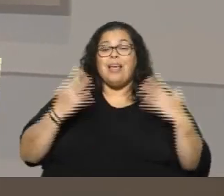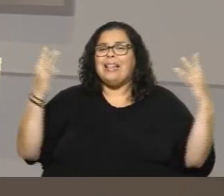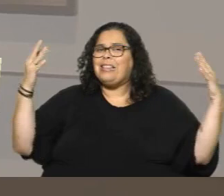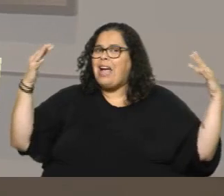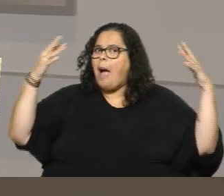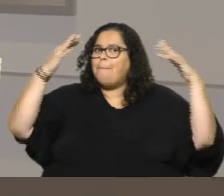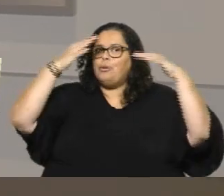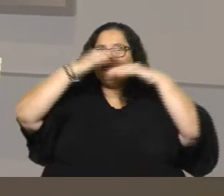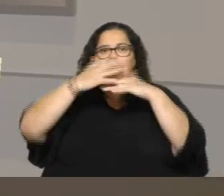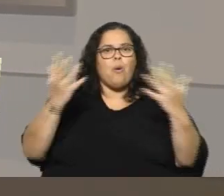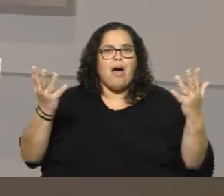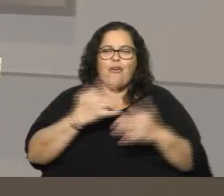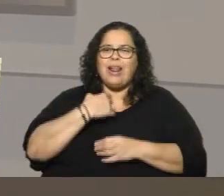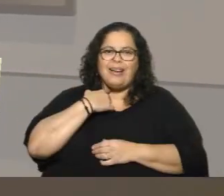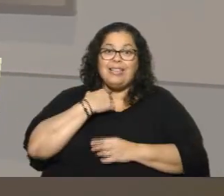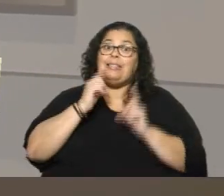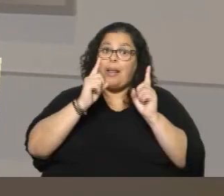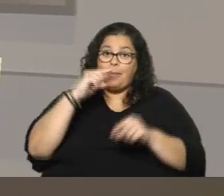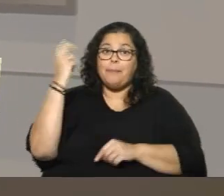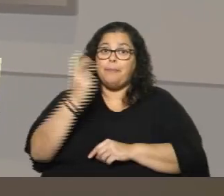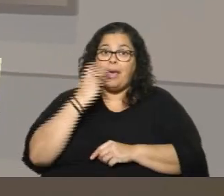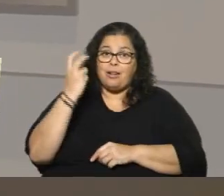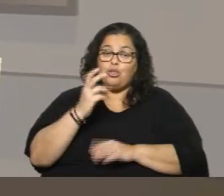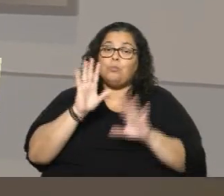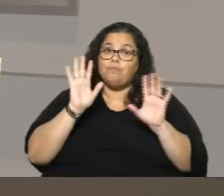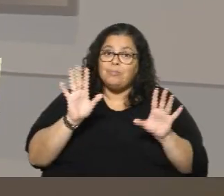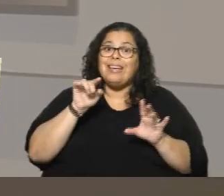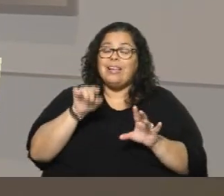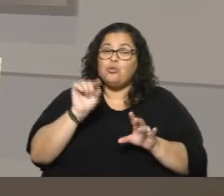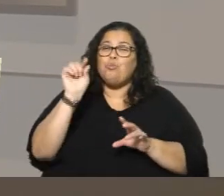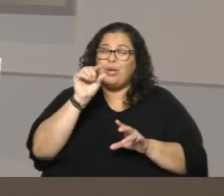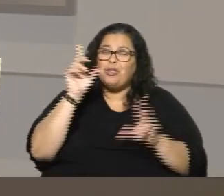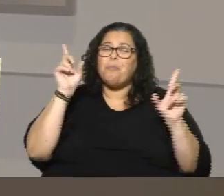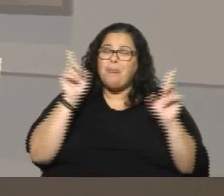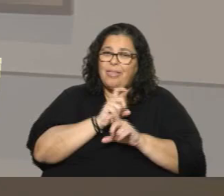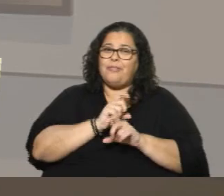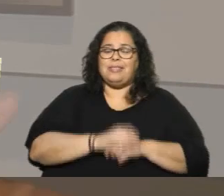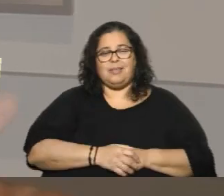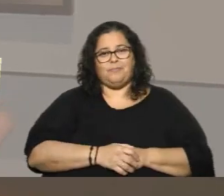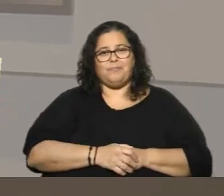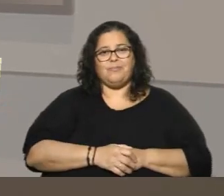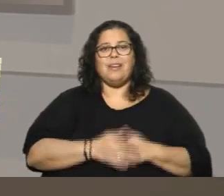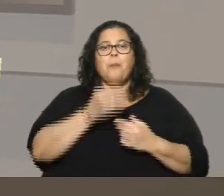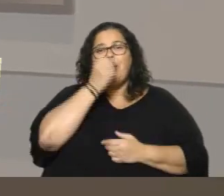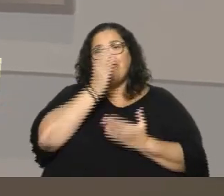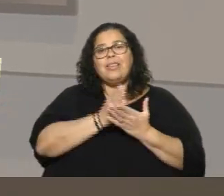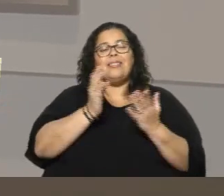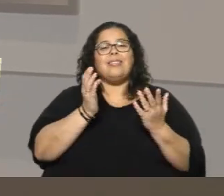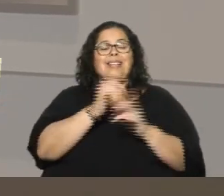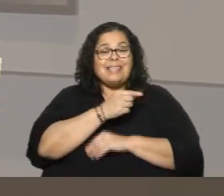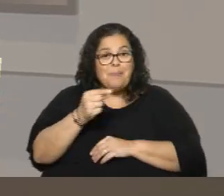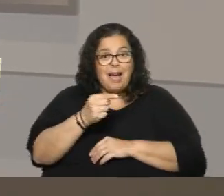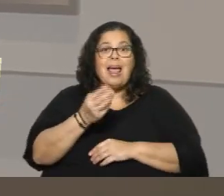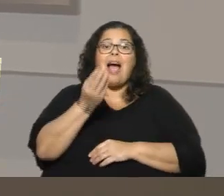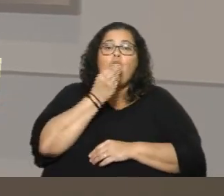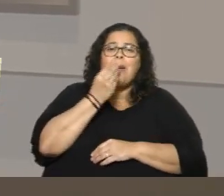totalmente encapotado, cielo gris y hay viento. Además, eso lo hace un poquito más difícil. Así que, tengan buen fin de semana, a comer algún